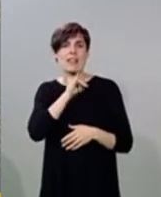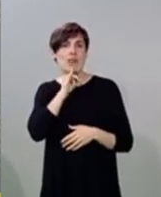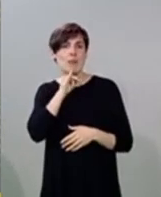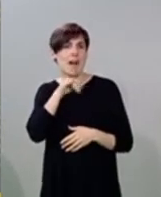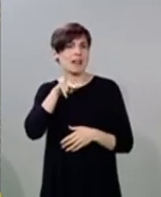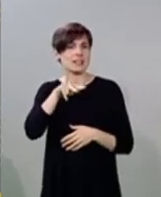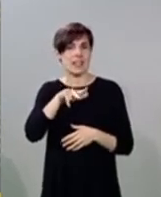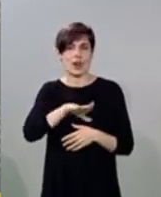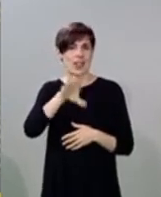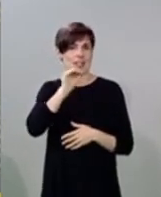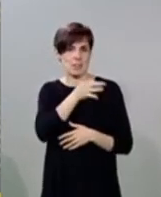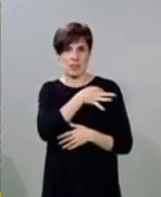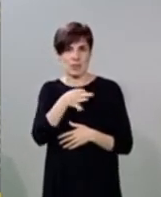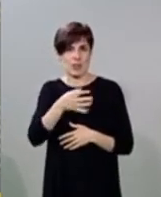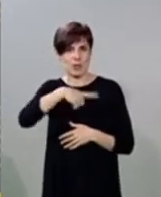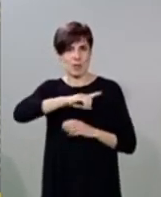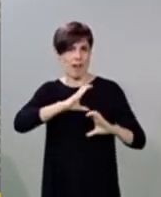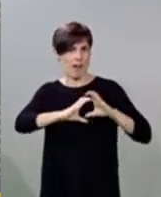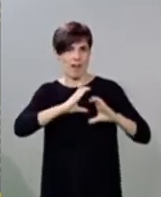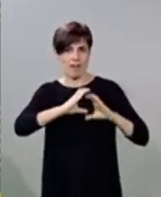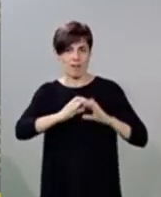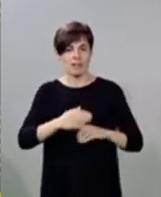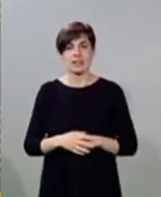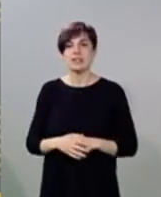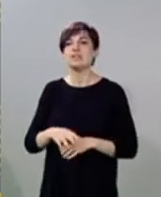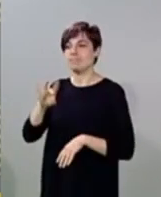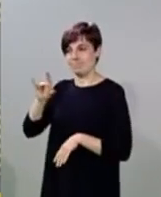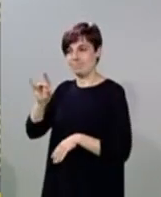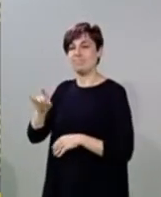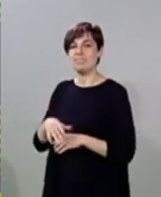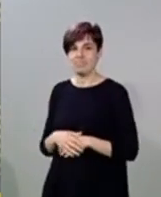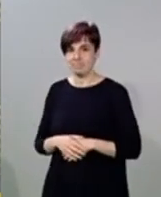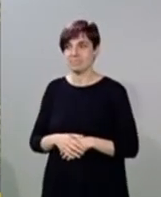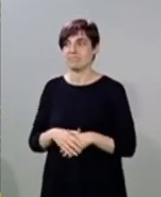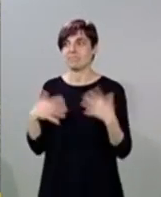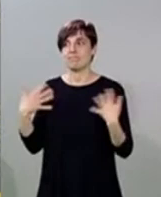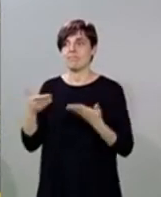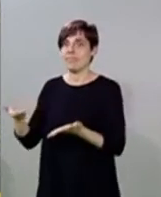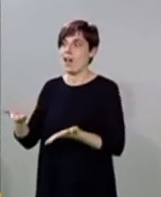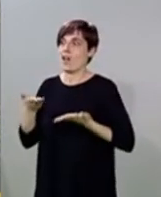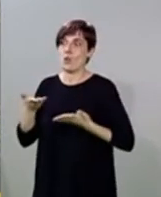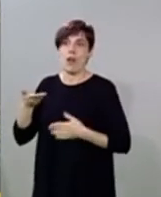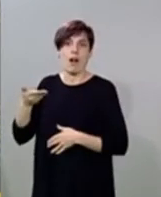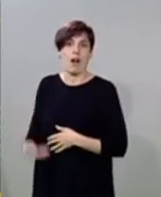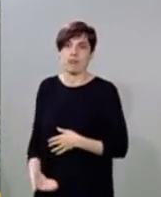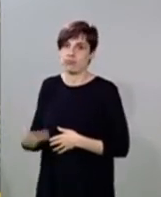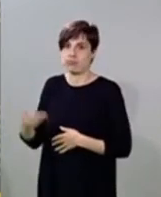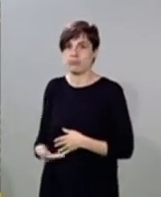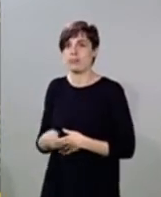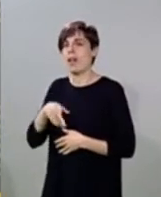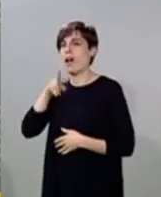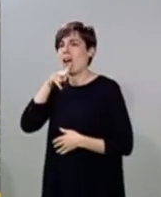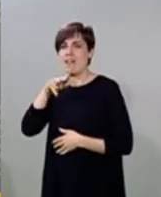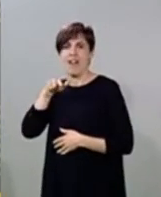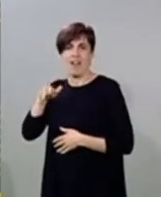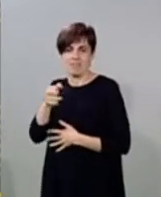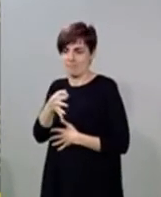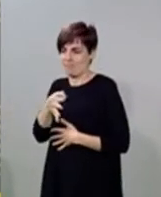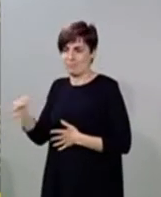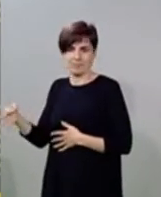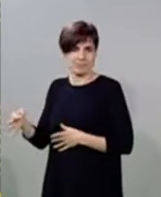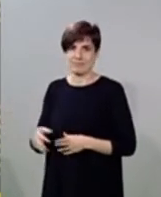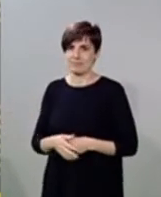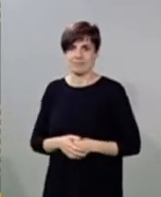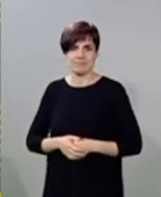estáis entendiendo durante el camino. Víctor. Sí, sí. Ha sido, vamos, una ayuda fundamental. Habla español perfectamente.